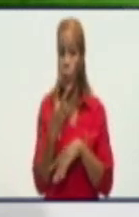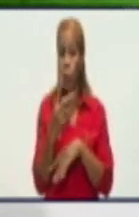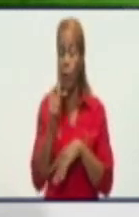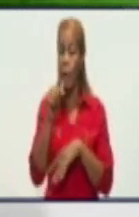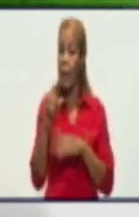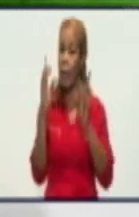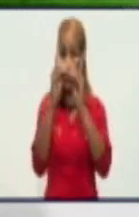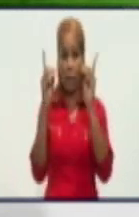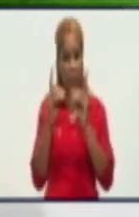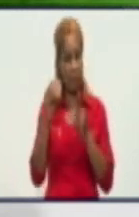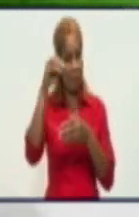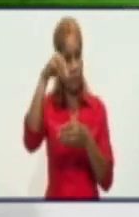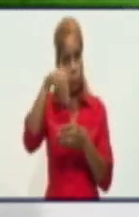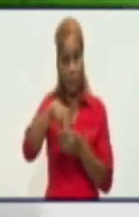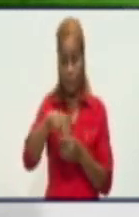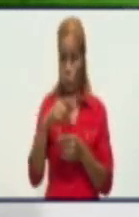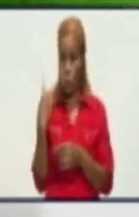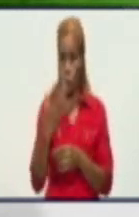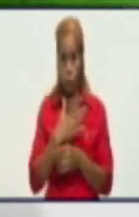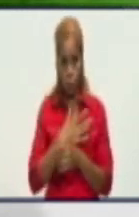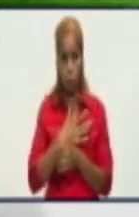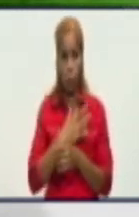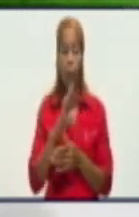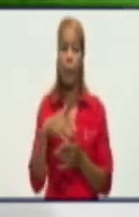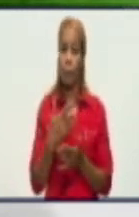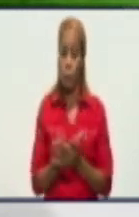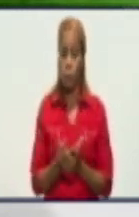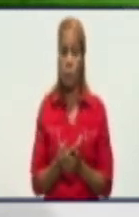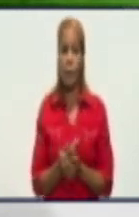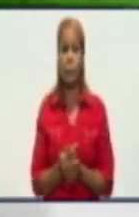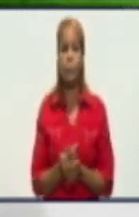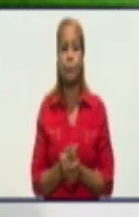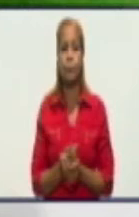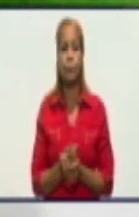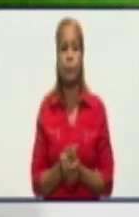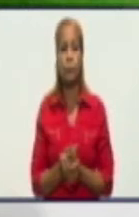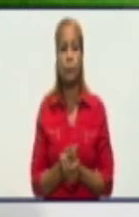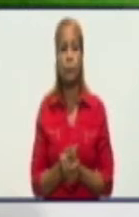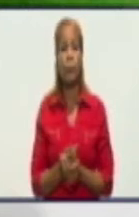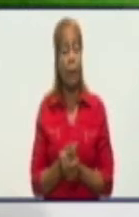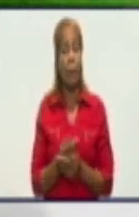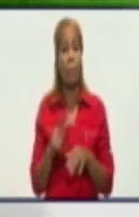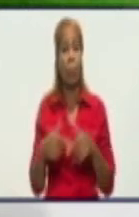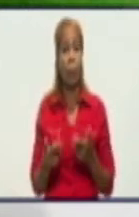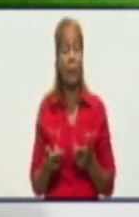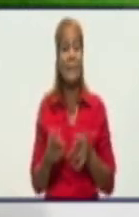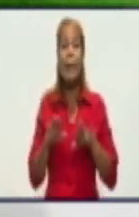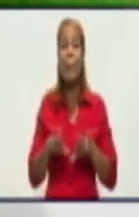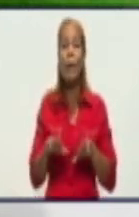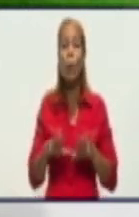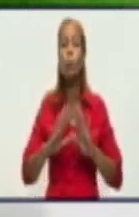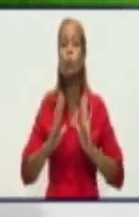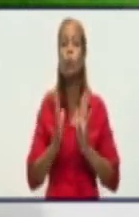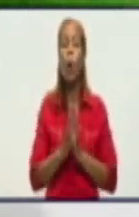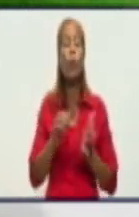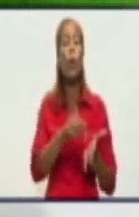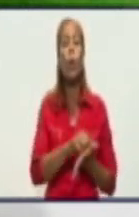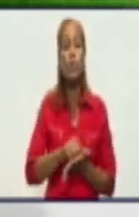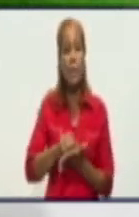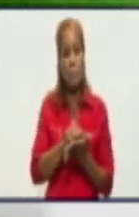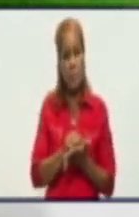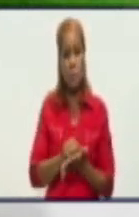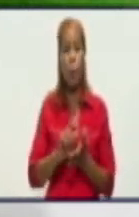oficinas, que trae como consiguió el presupuesto, que la pandemia siga erradicándose en toda la provincia.